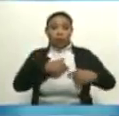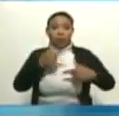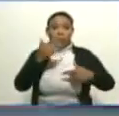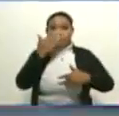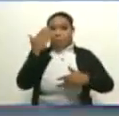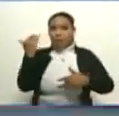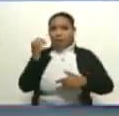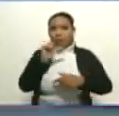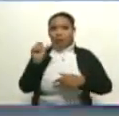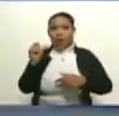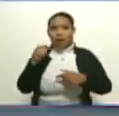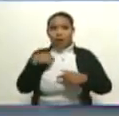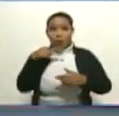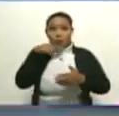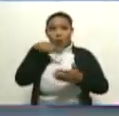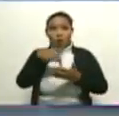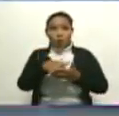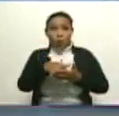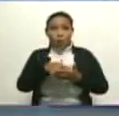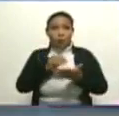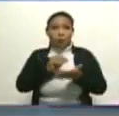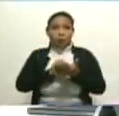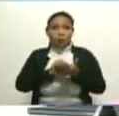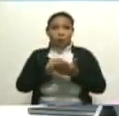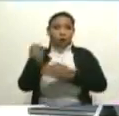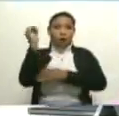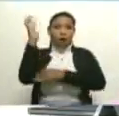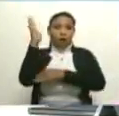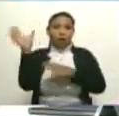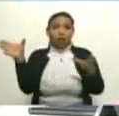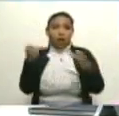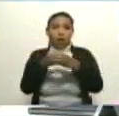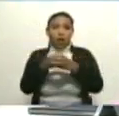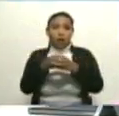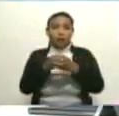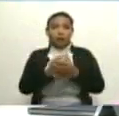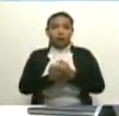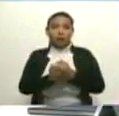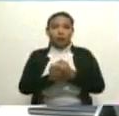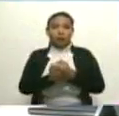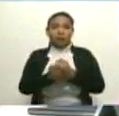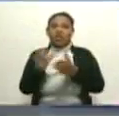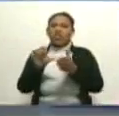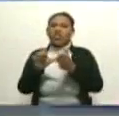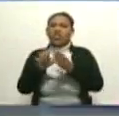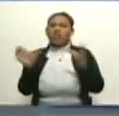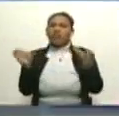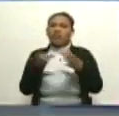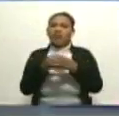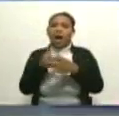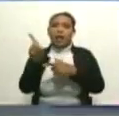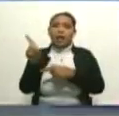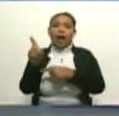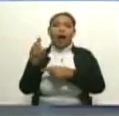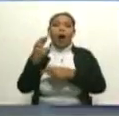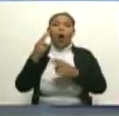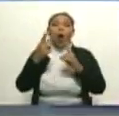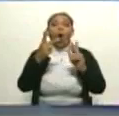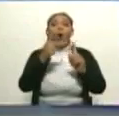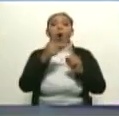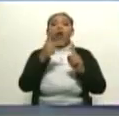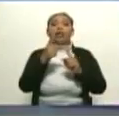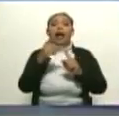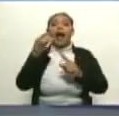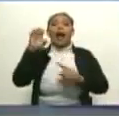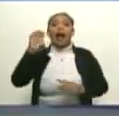que llevó mi nombre, gracias a Dios. ¿Verdad? Sí, llevó mi nombre el Congreso. ¿Dónde fue el Congreso? En el Eurobuilding. En el Eurobuilding. Vino